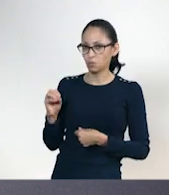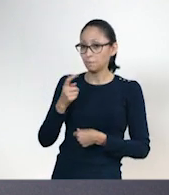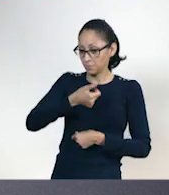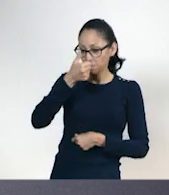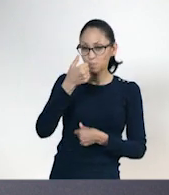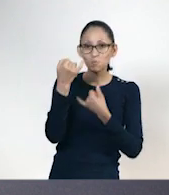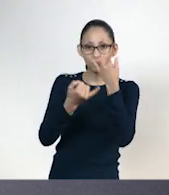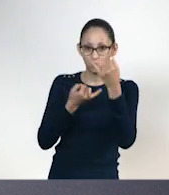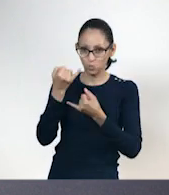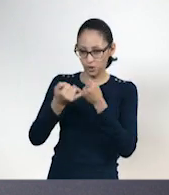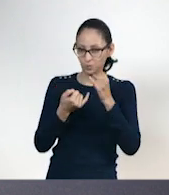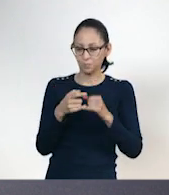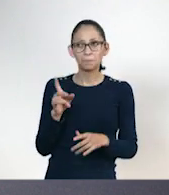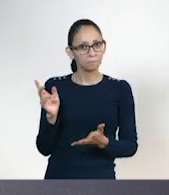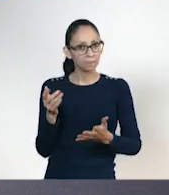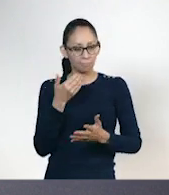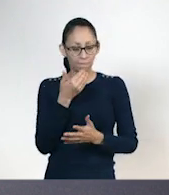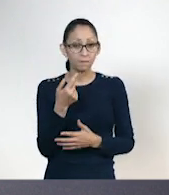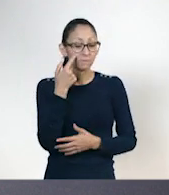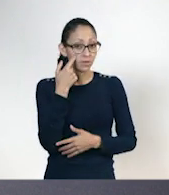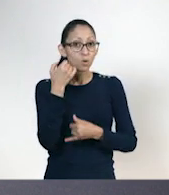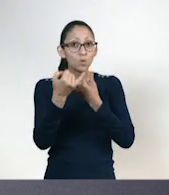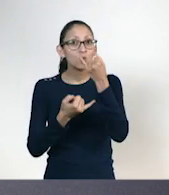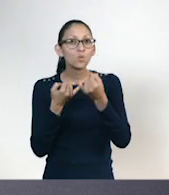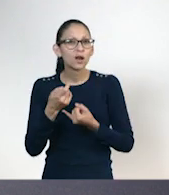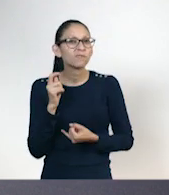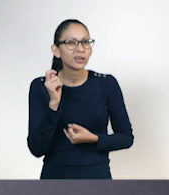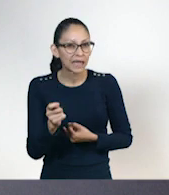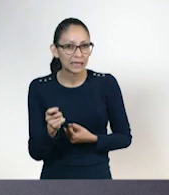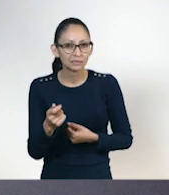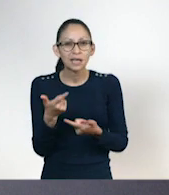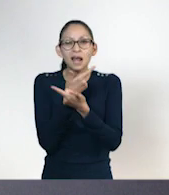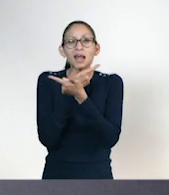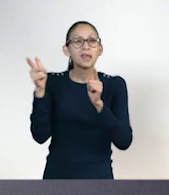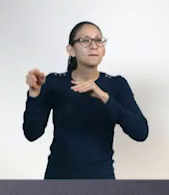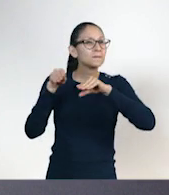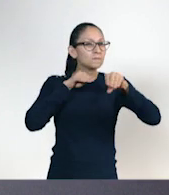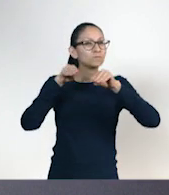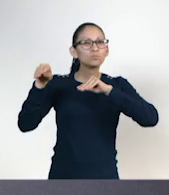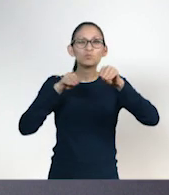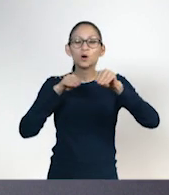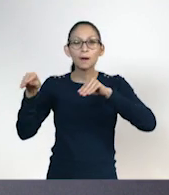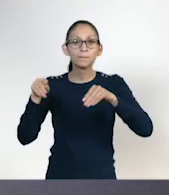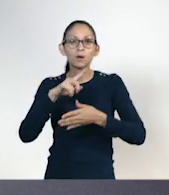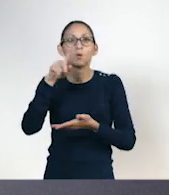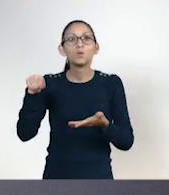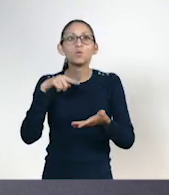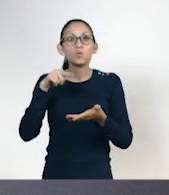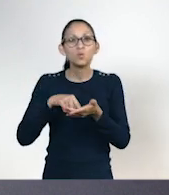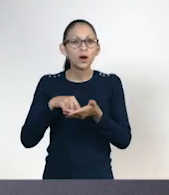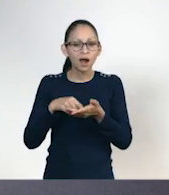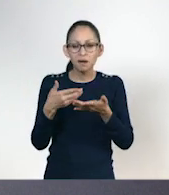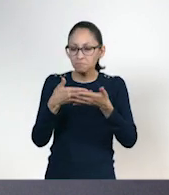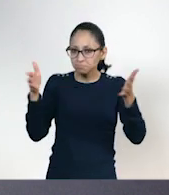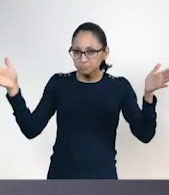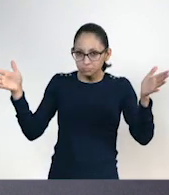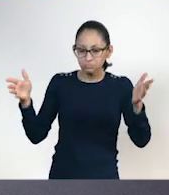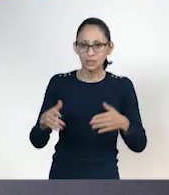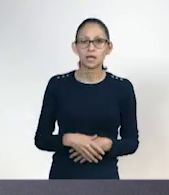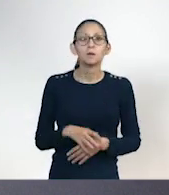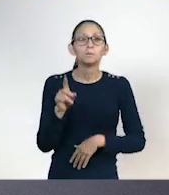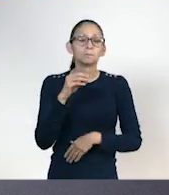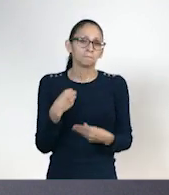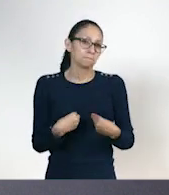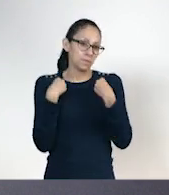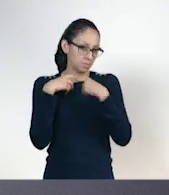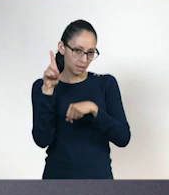idea. Adelante. Muy bien. El juego es una acción libre y espontánea que se lleva a cabo en un espacio y en un tiempo determinado de nuestra vida